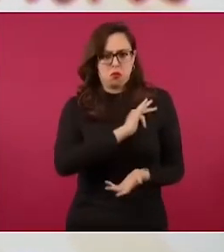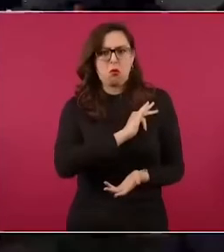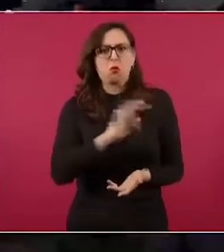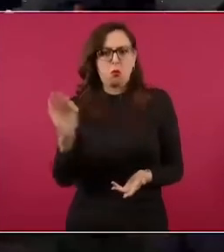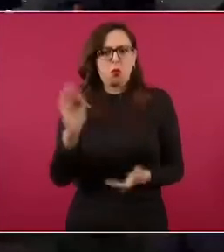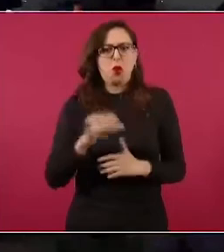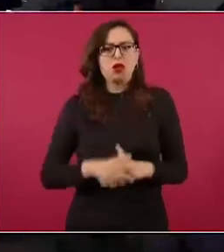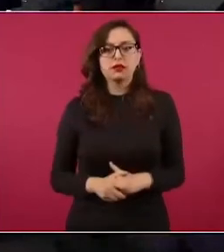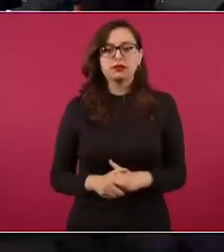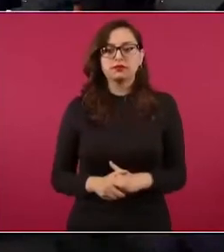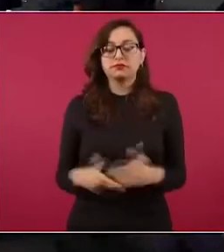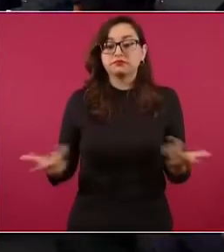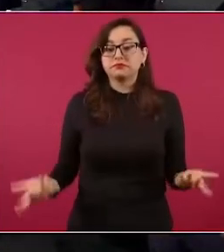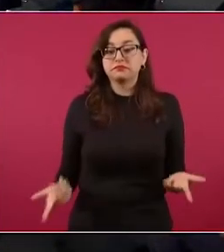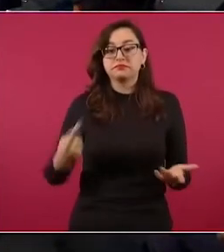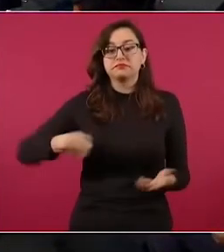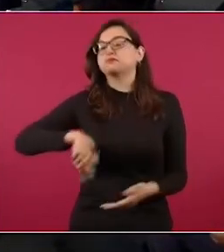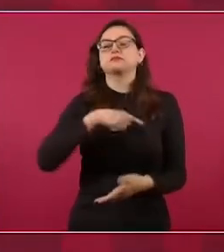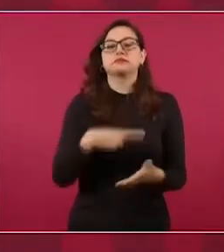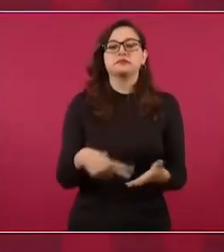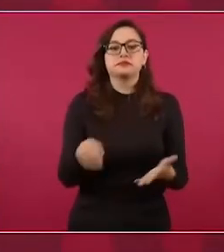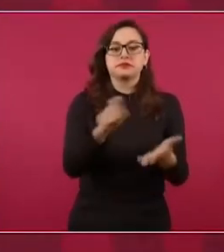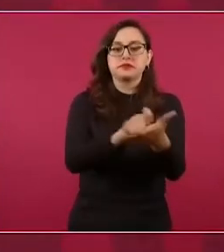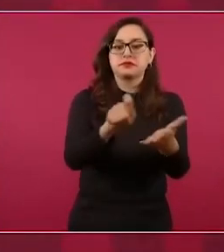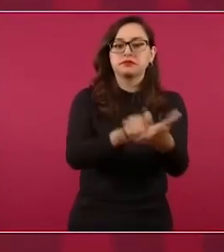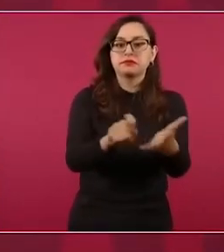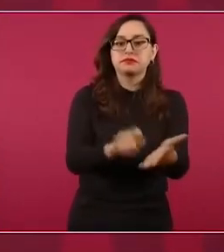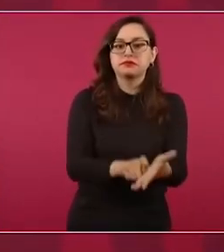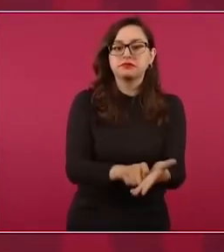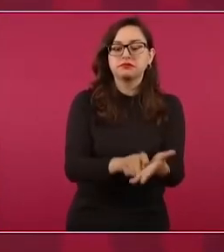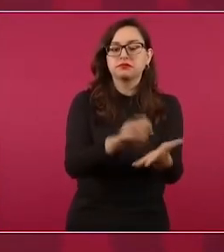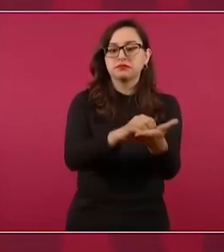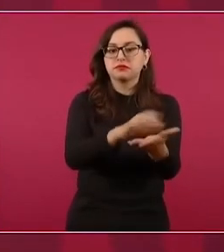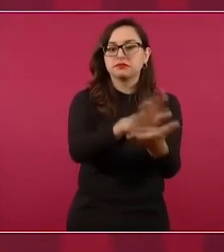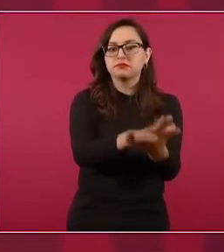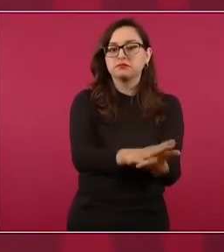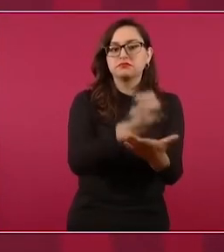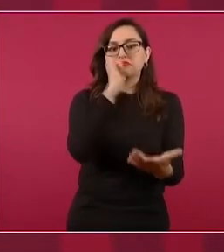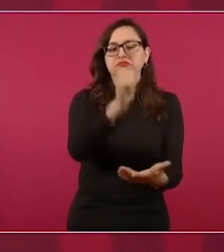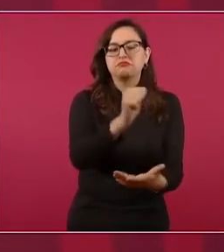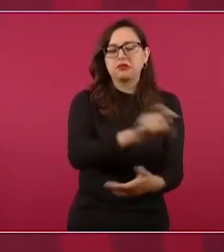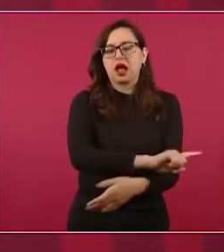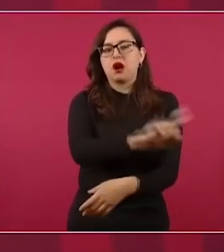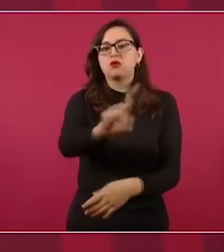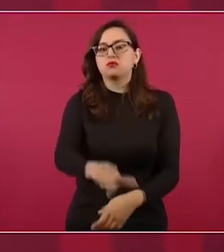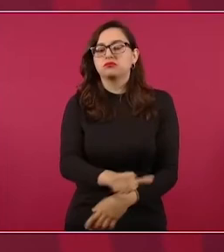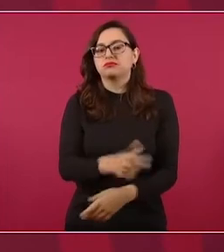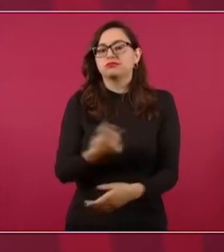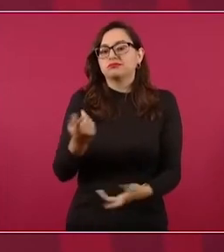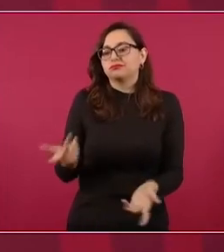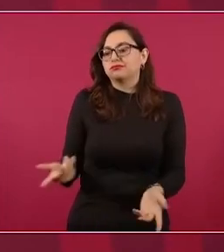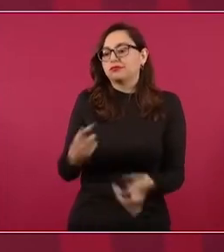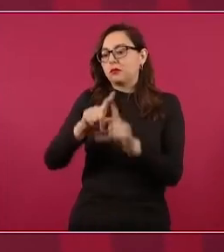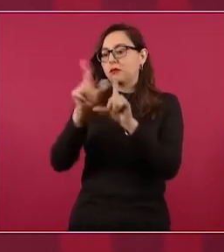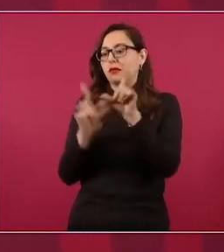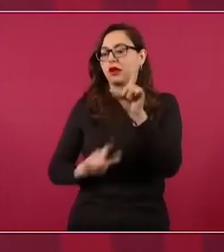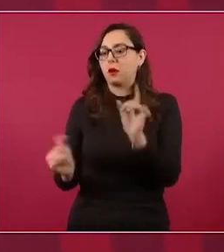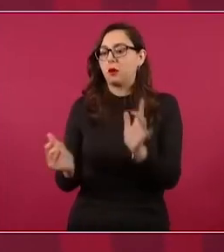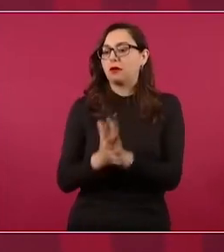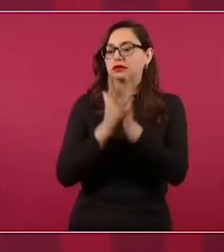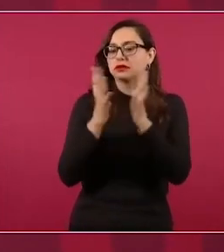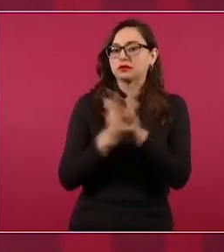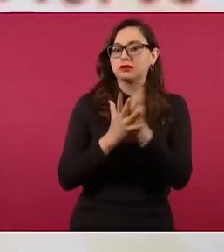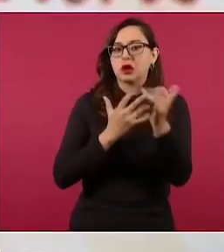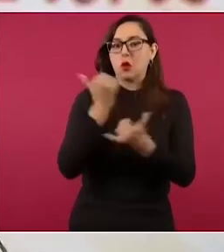nos apuntamos, pues entonces no vamos a estar en los Juegos Olímpicos. Bueno, igual lo dejamos pendiente y entonces ya la próxima vez que se revise, pues ya estás